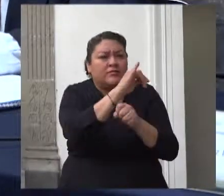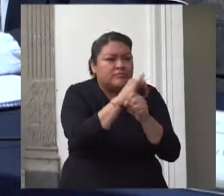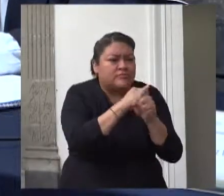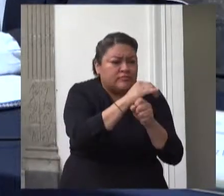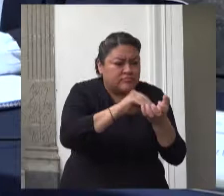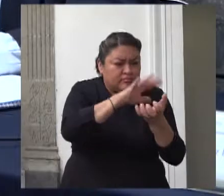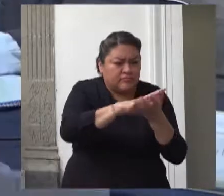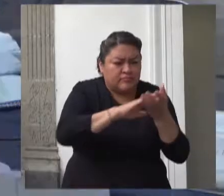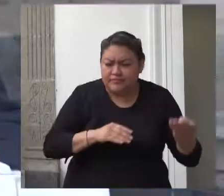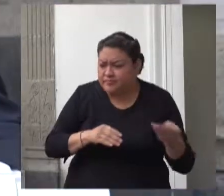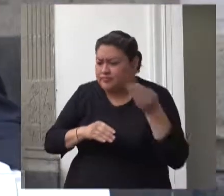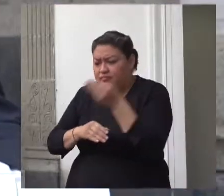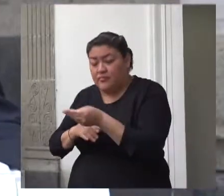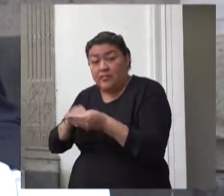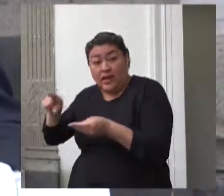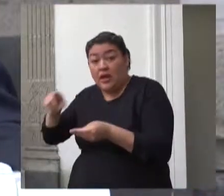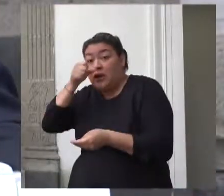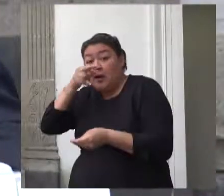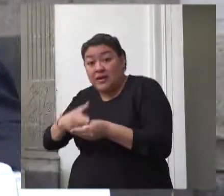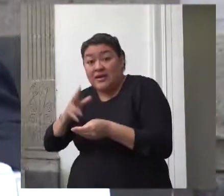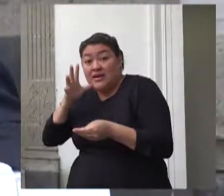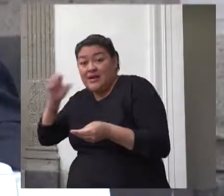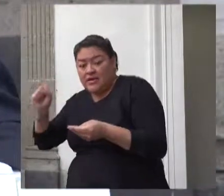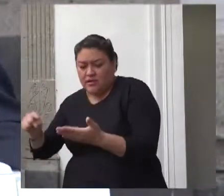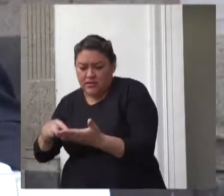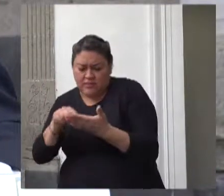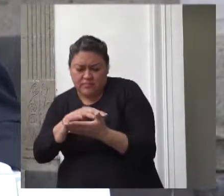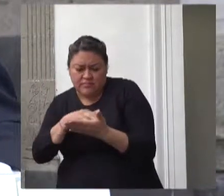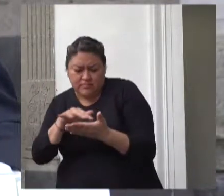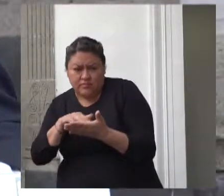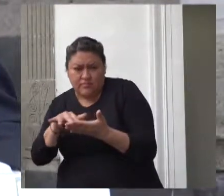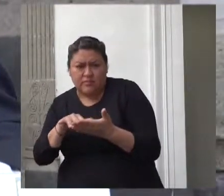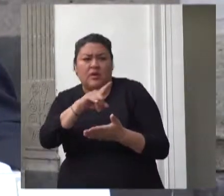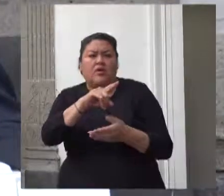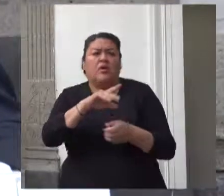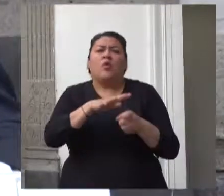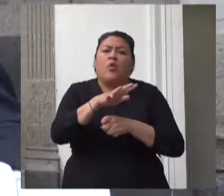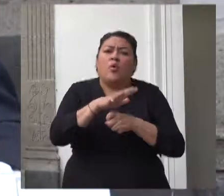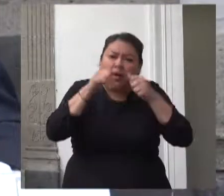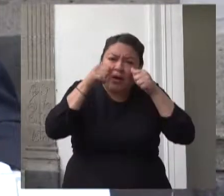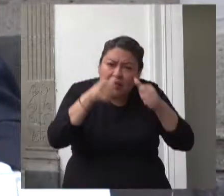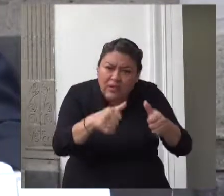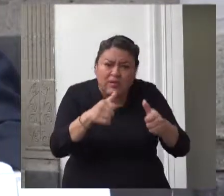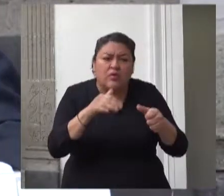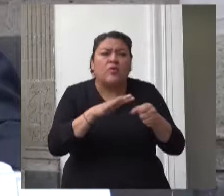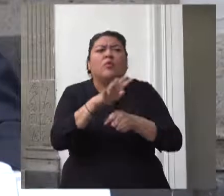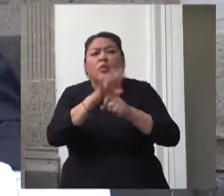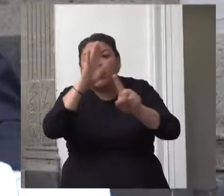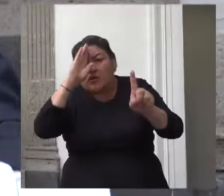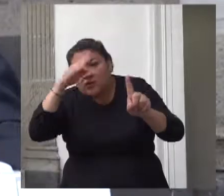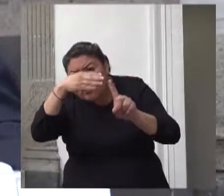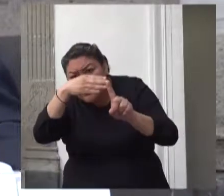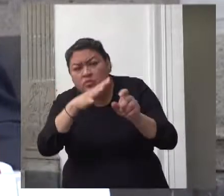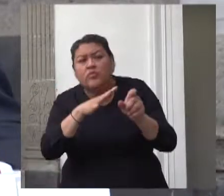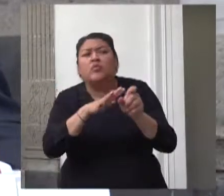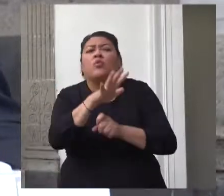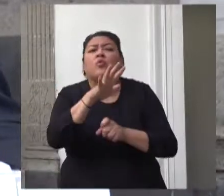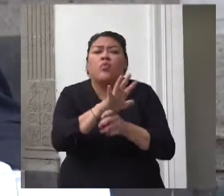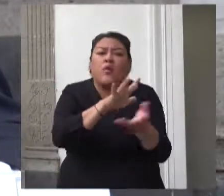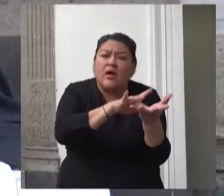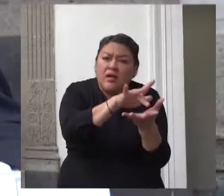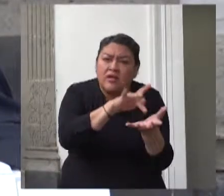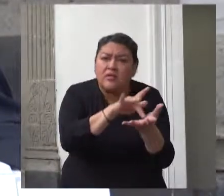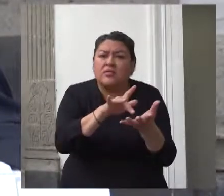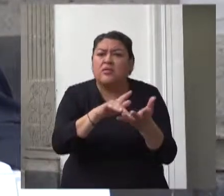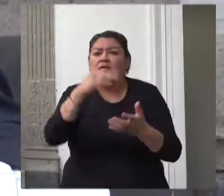con el programa su evolución las experiencias de atención los objetivos su aportación al